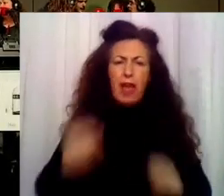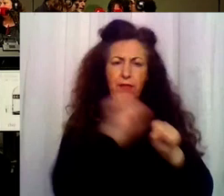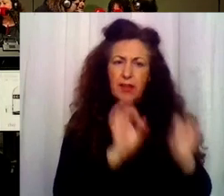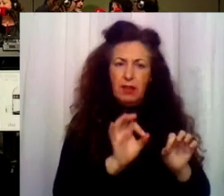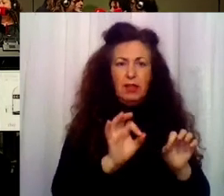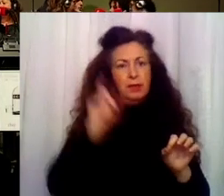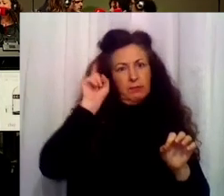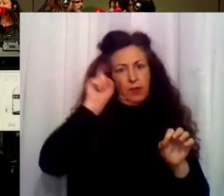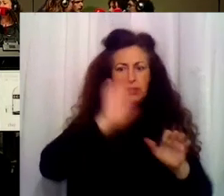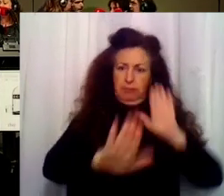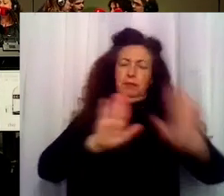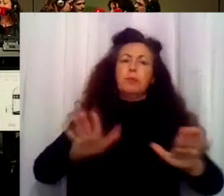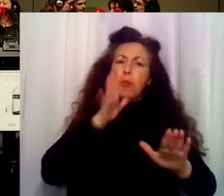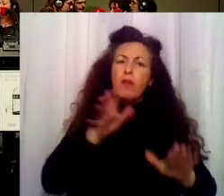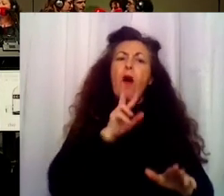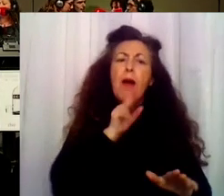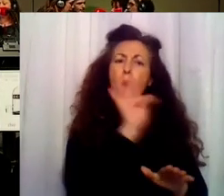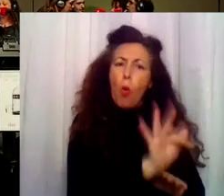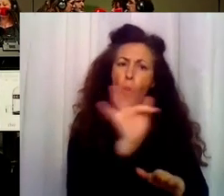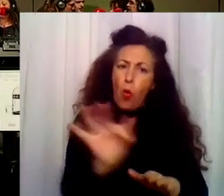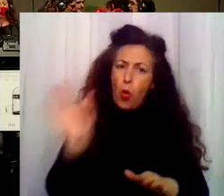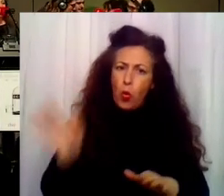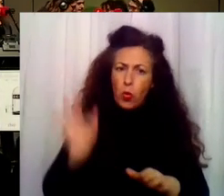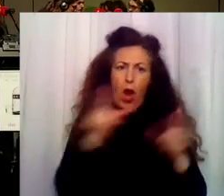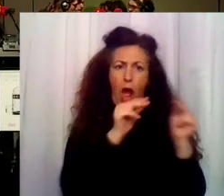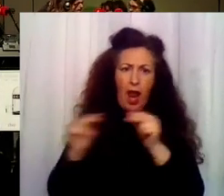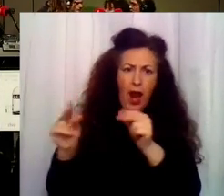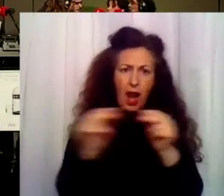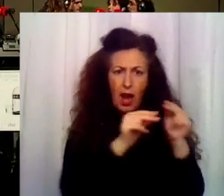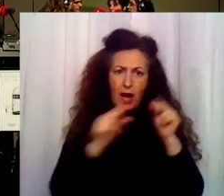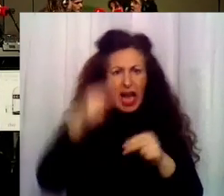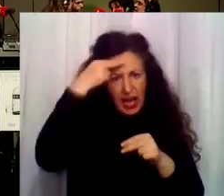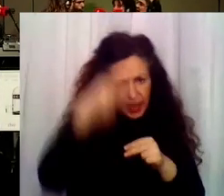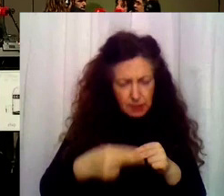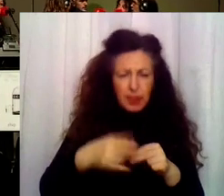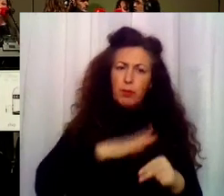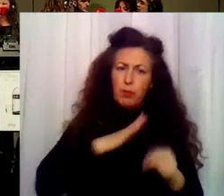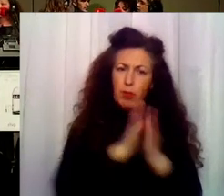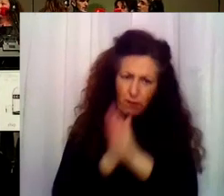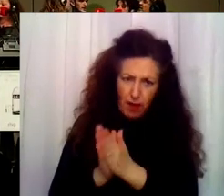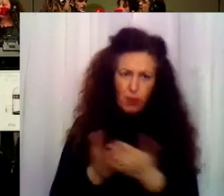un poco de orden. Vamos a hablar de uno en uno, respetando. Hacer el favor, hacer un poco de caso.